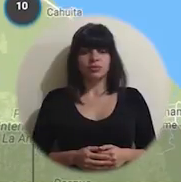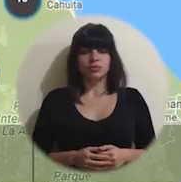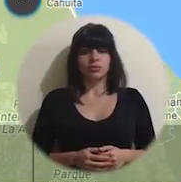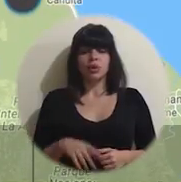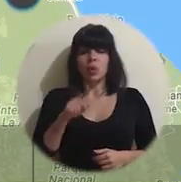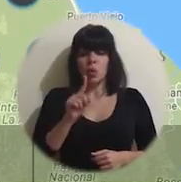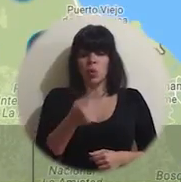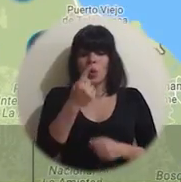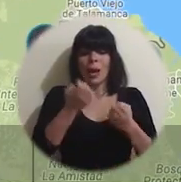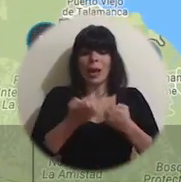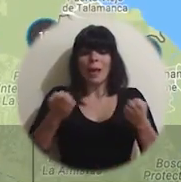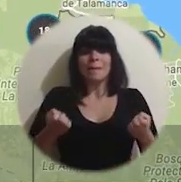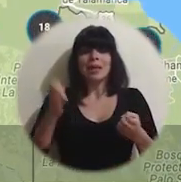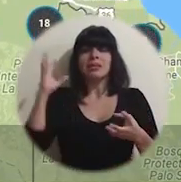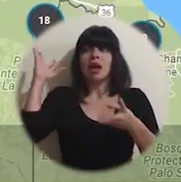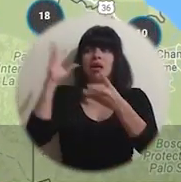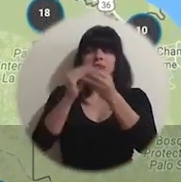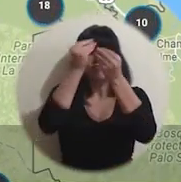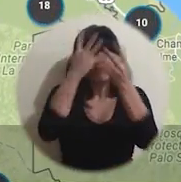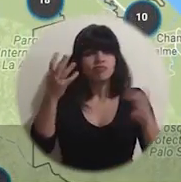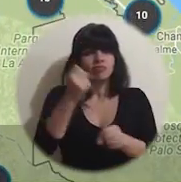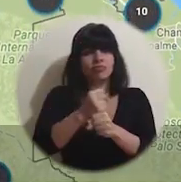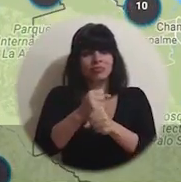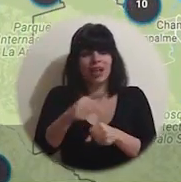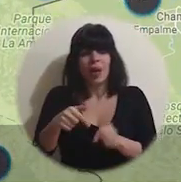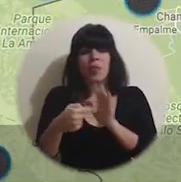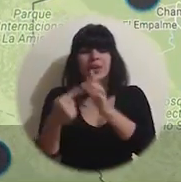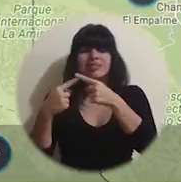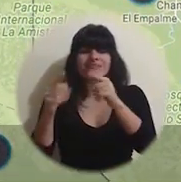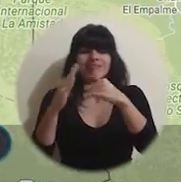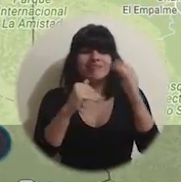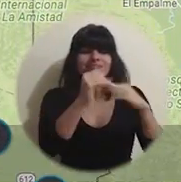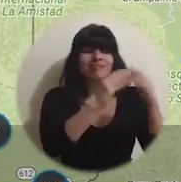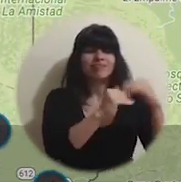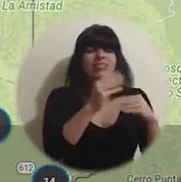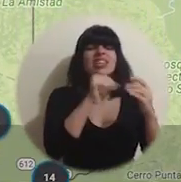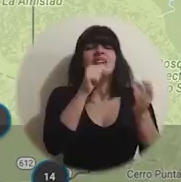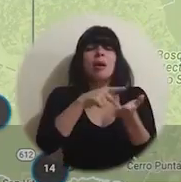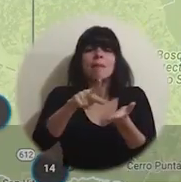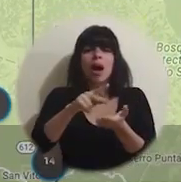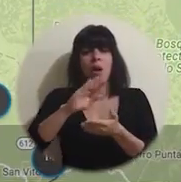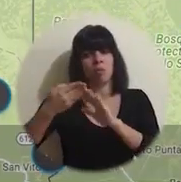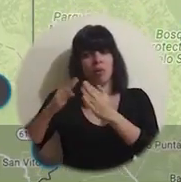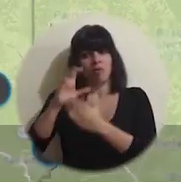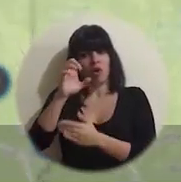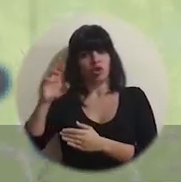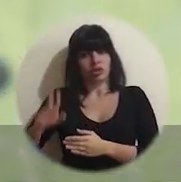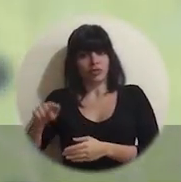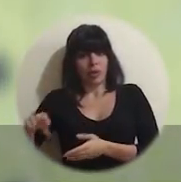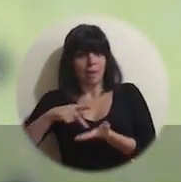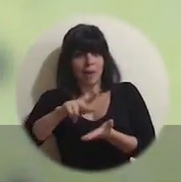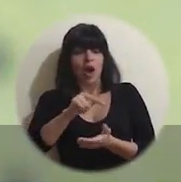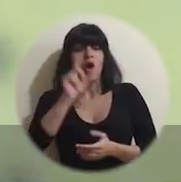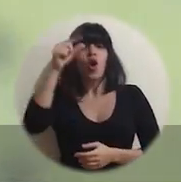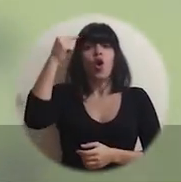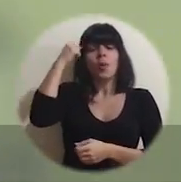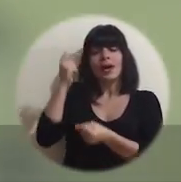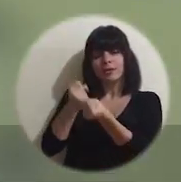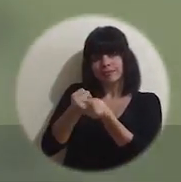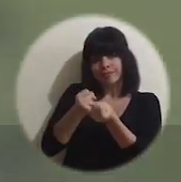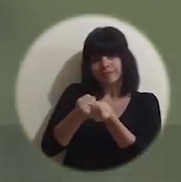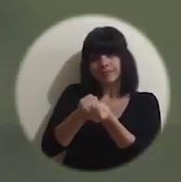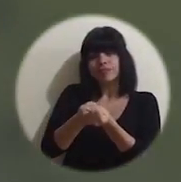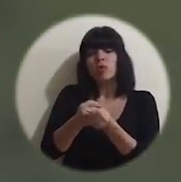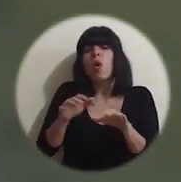Una herramienta de rendición de cuentas que muestra un conjunto de obras financiadas por el pueblo de Costa Rica e impulsadas por el gobierno de la